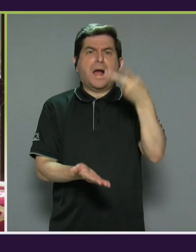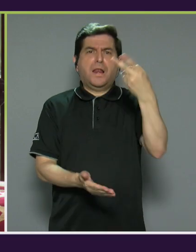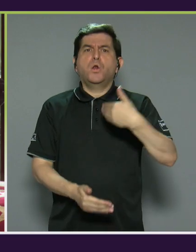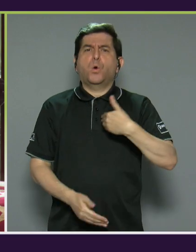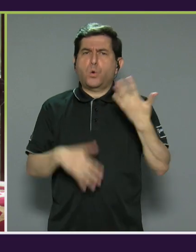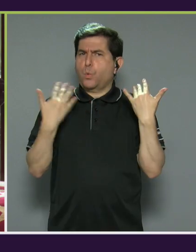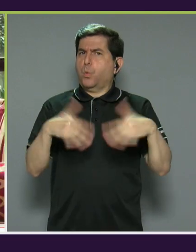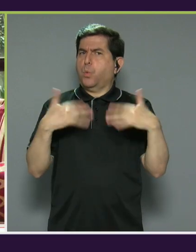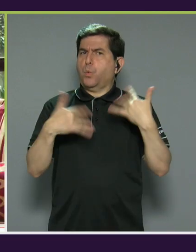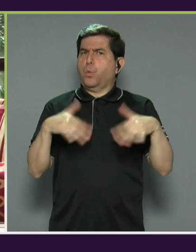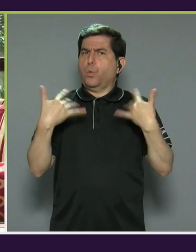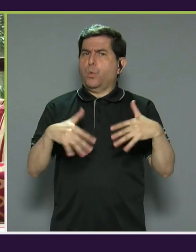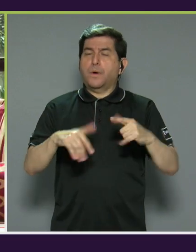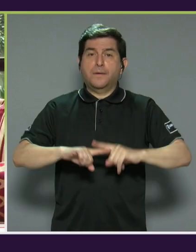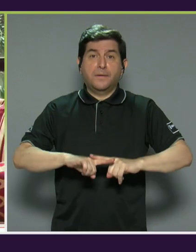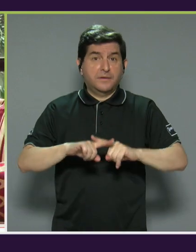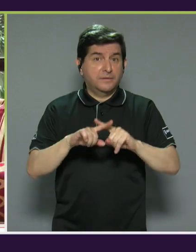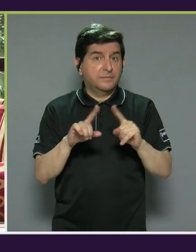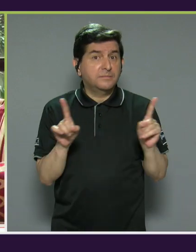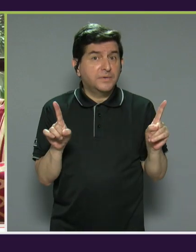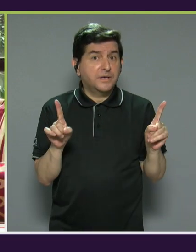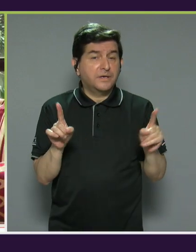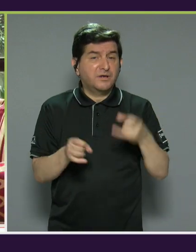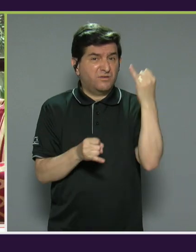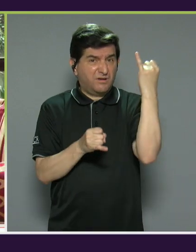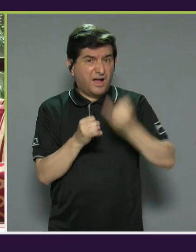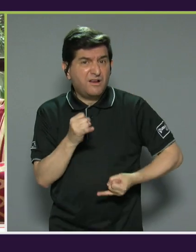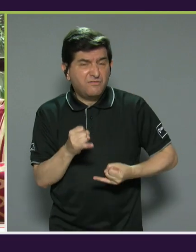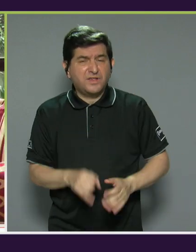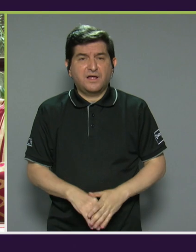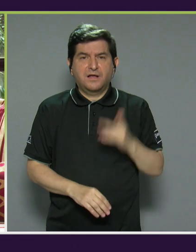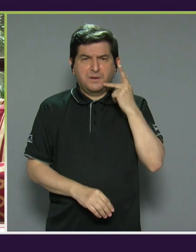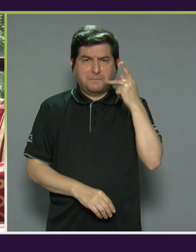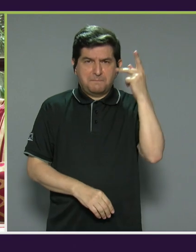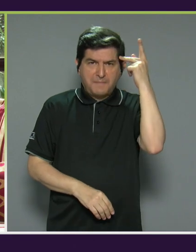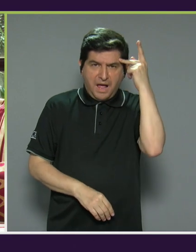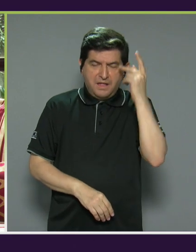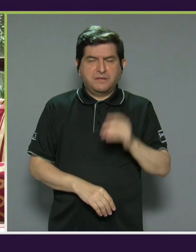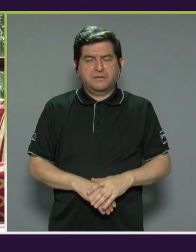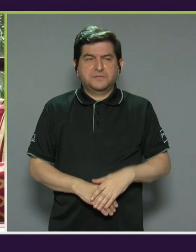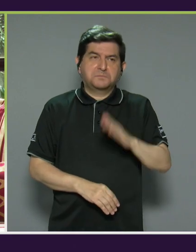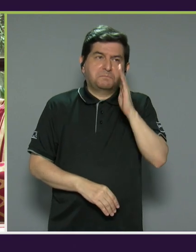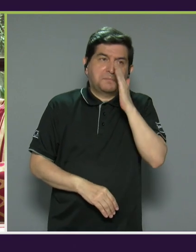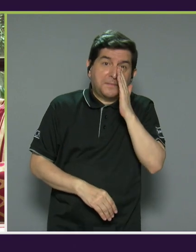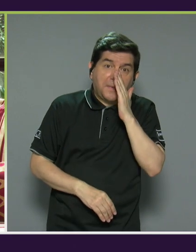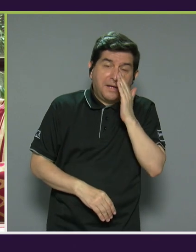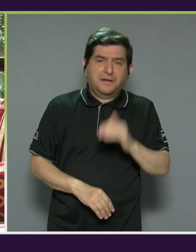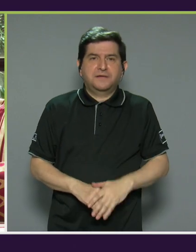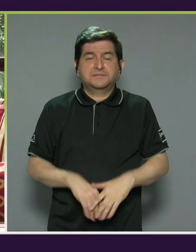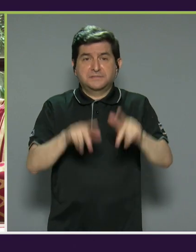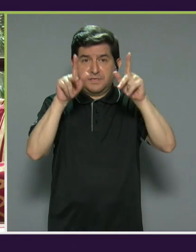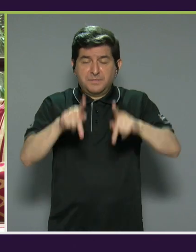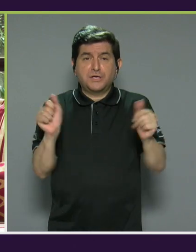vale mucho. Pero al final los padres, las madres y las personas con discapacidad